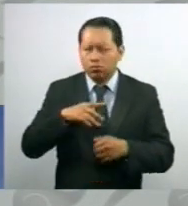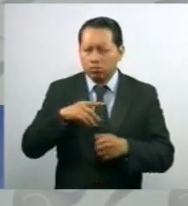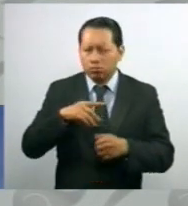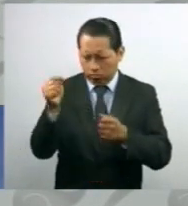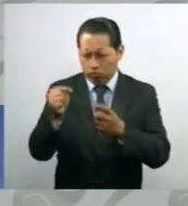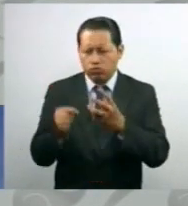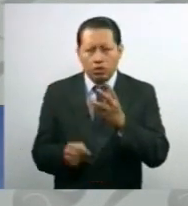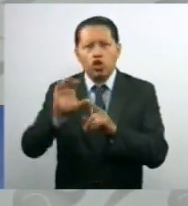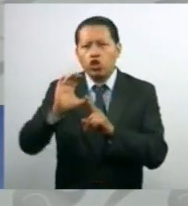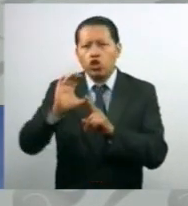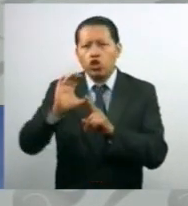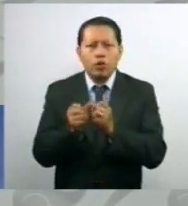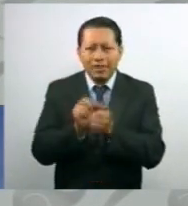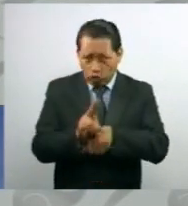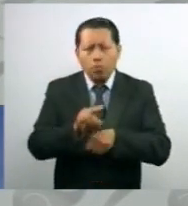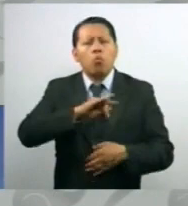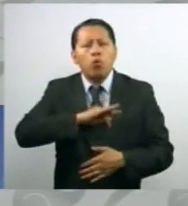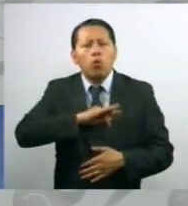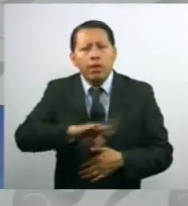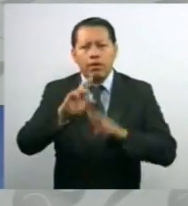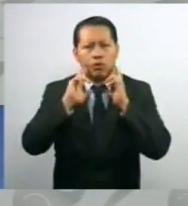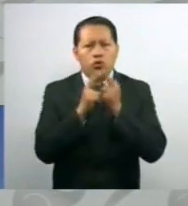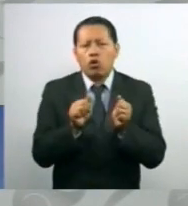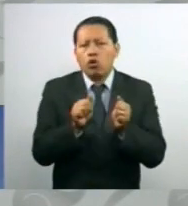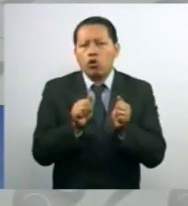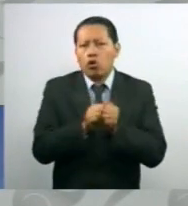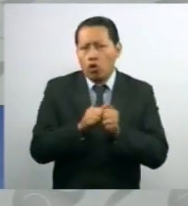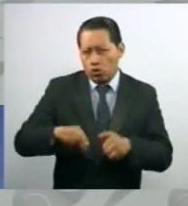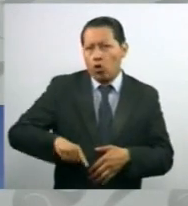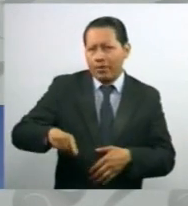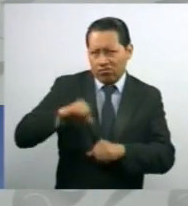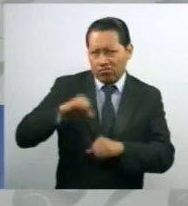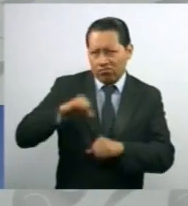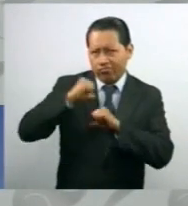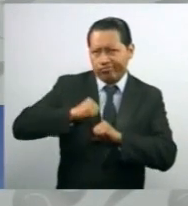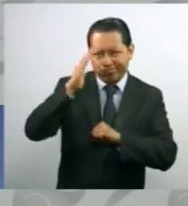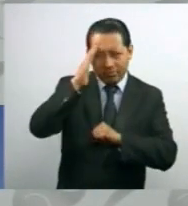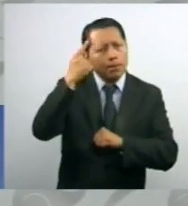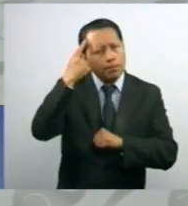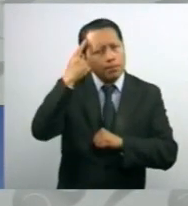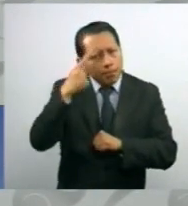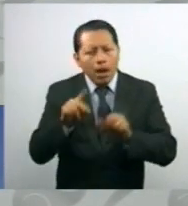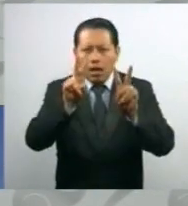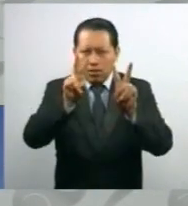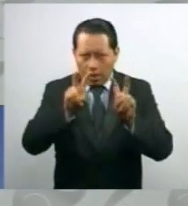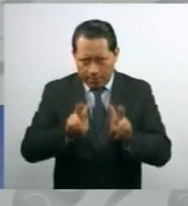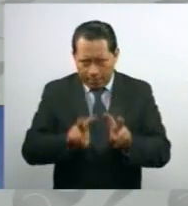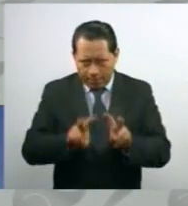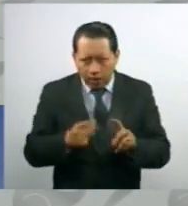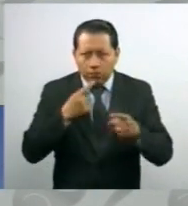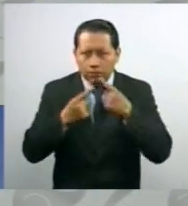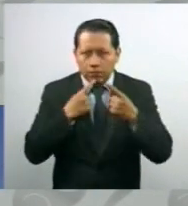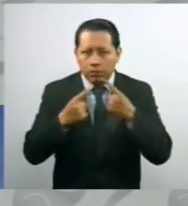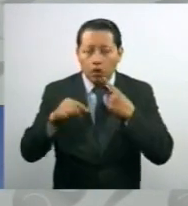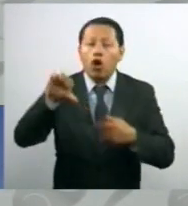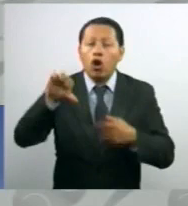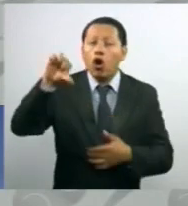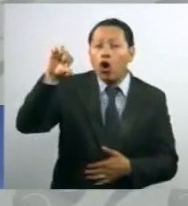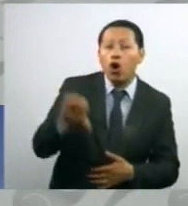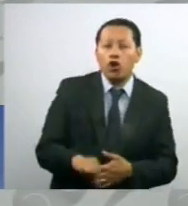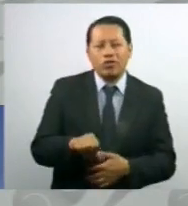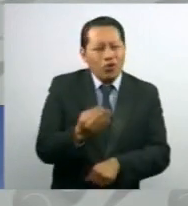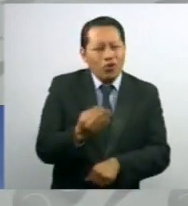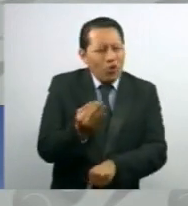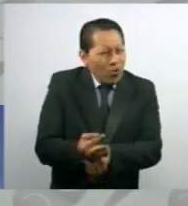Permanente hacer las reuniones con los funcionarios del Poder Ejecutivo para abordar temas específicos. Y hoy, ¿qué es